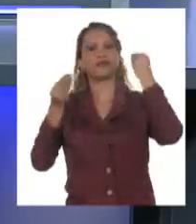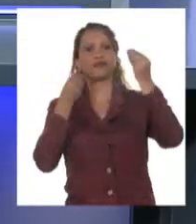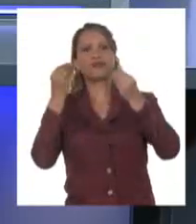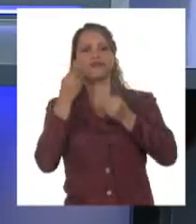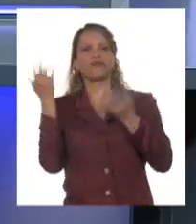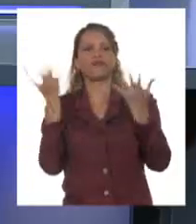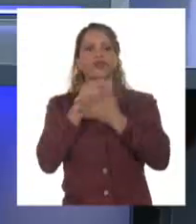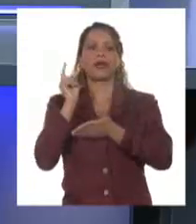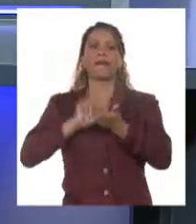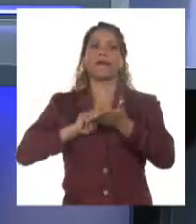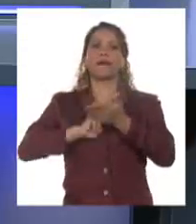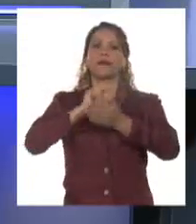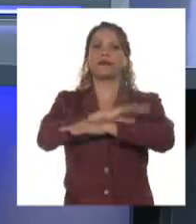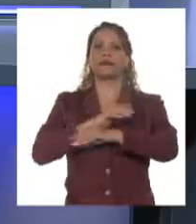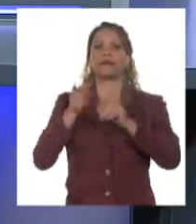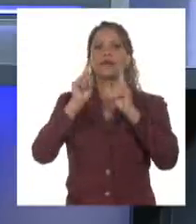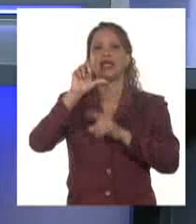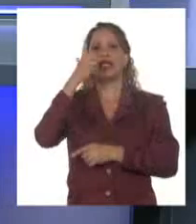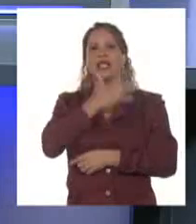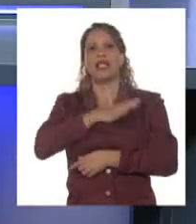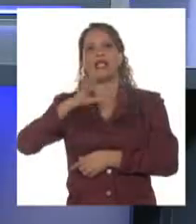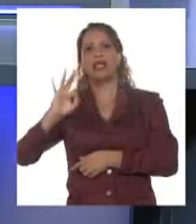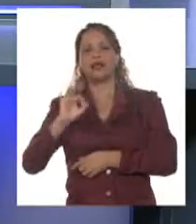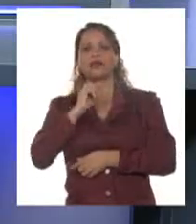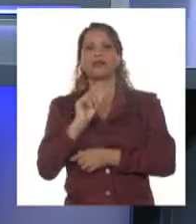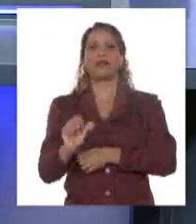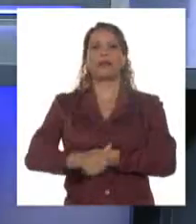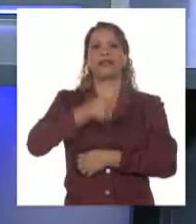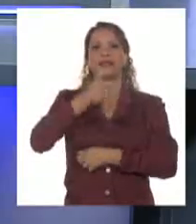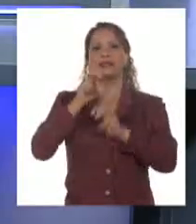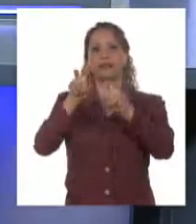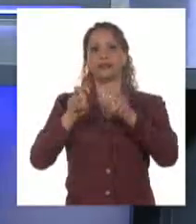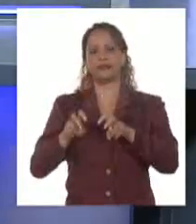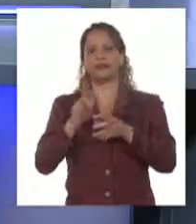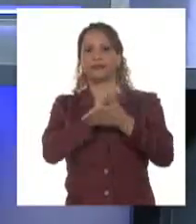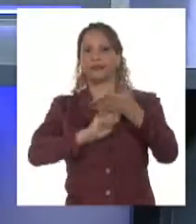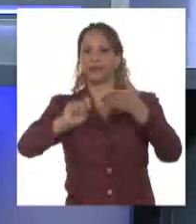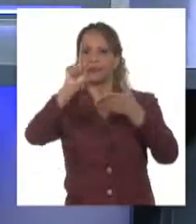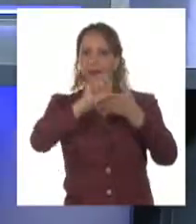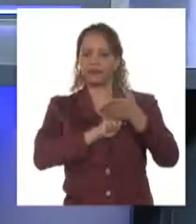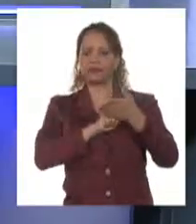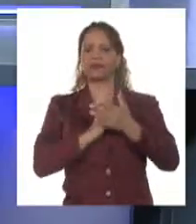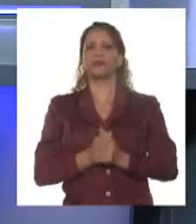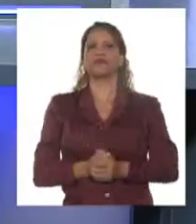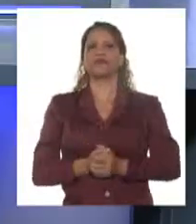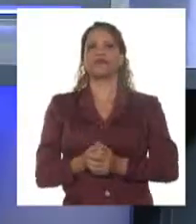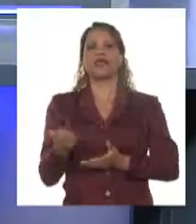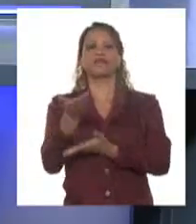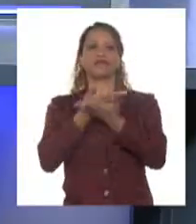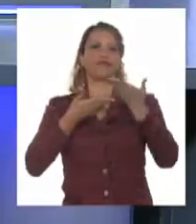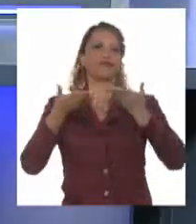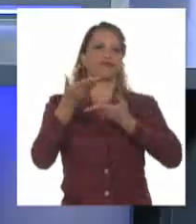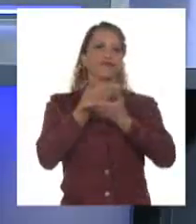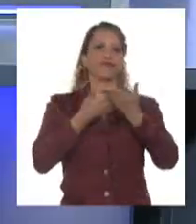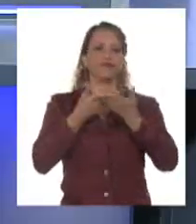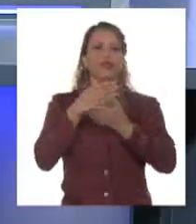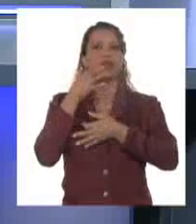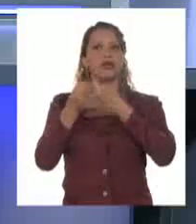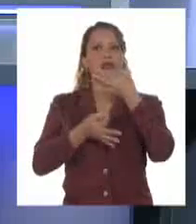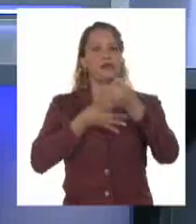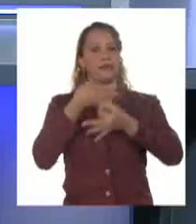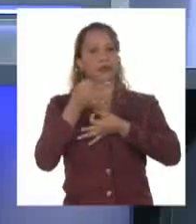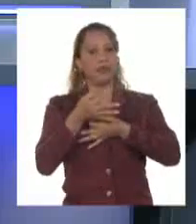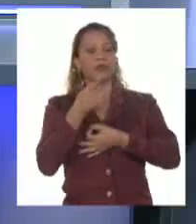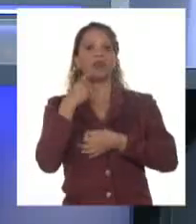miembro del Buro Político Esteban Lazo Hernández, presidente de la Asamblea Nacional del Poder Popular. Y en el debate trascendió Rey que persisten